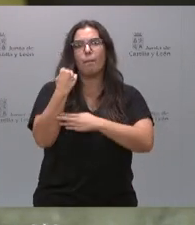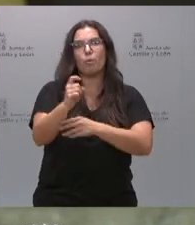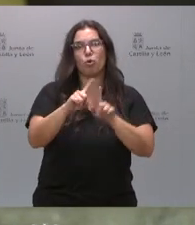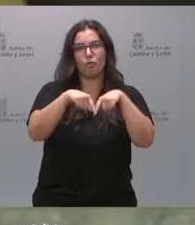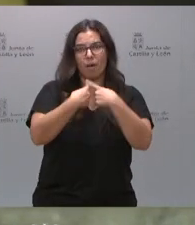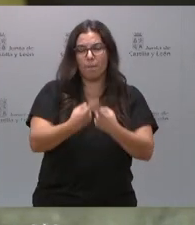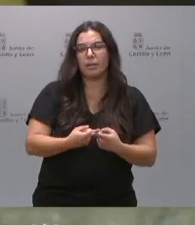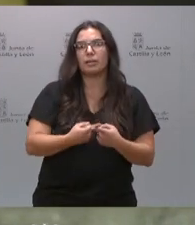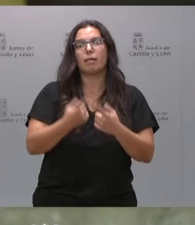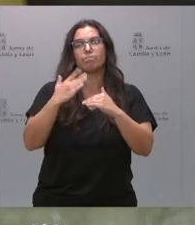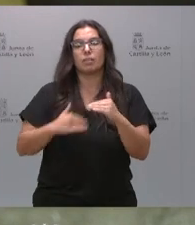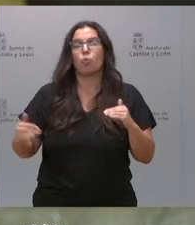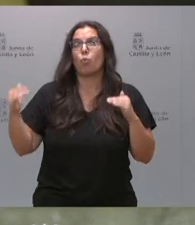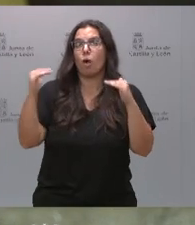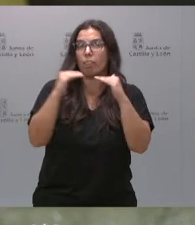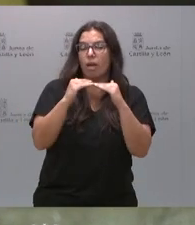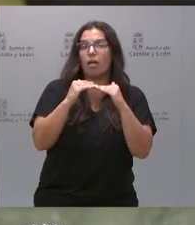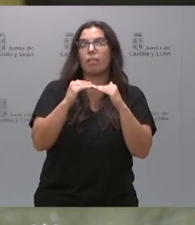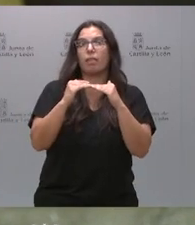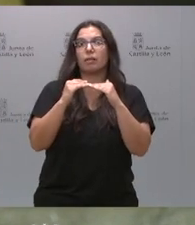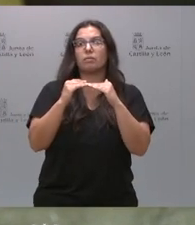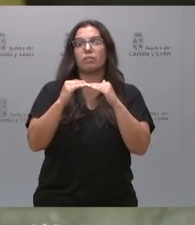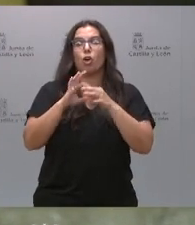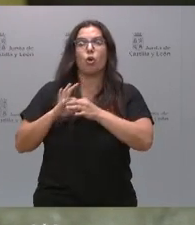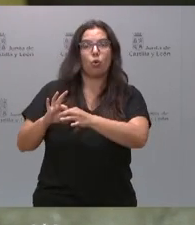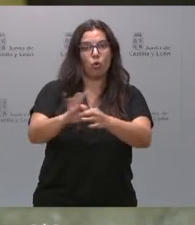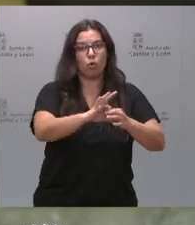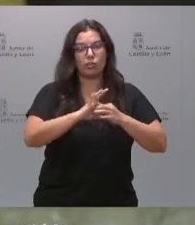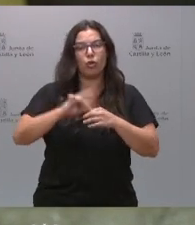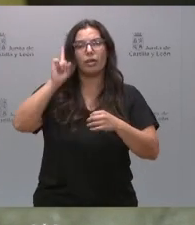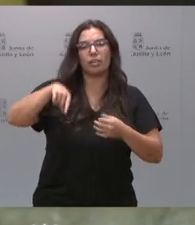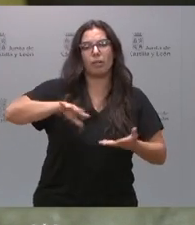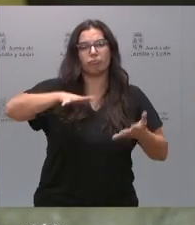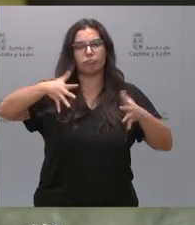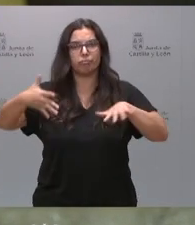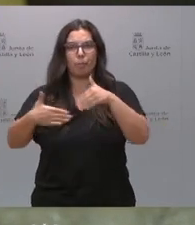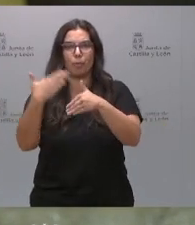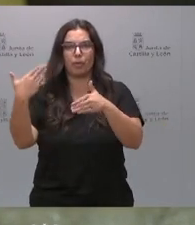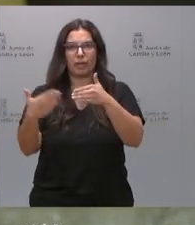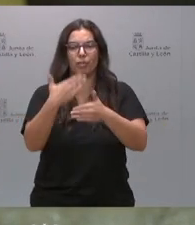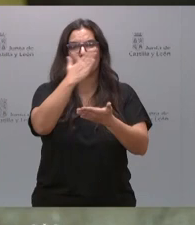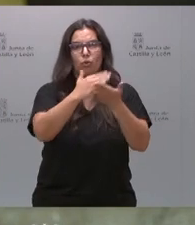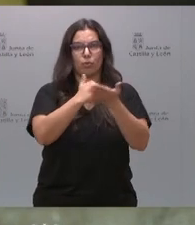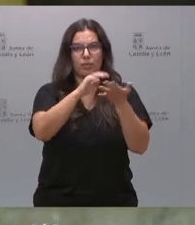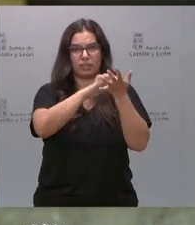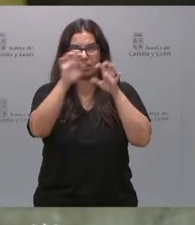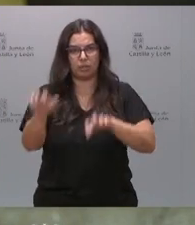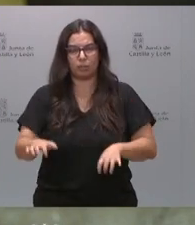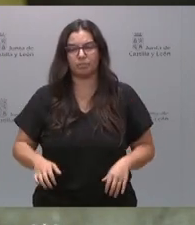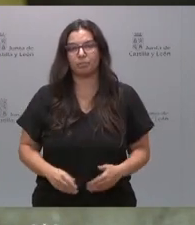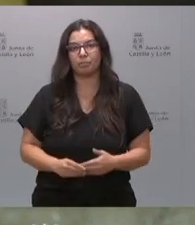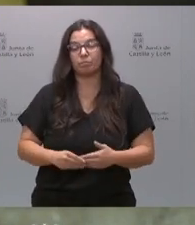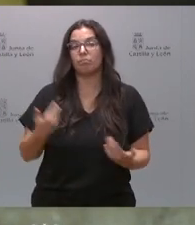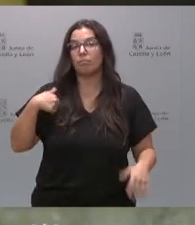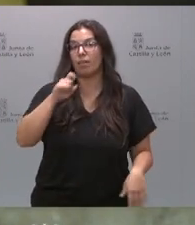familias, de la igualdad, de la cohesión y de la modernización de Castilla y León. Les